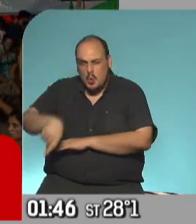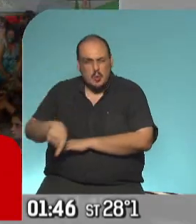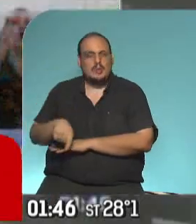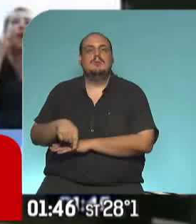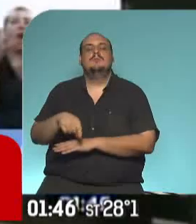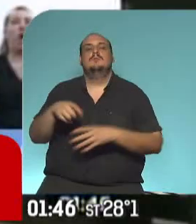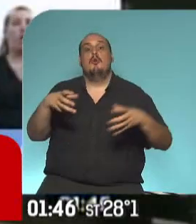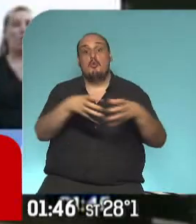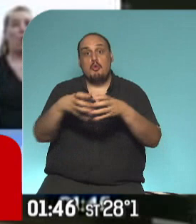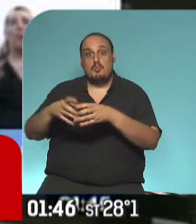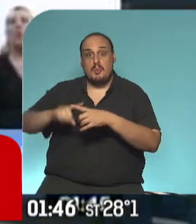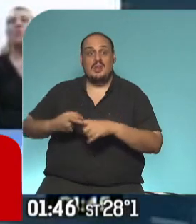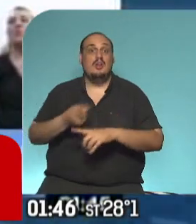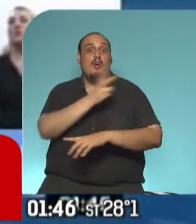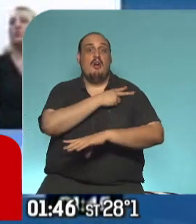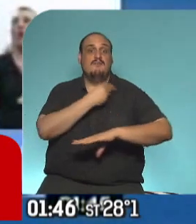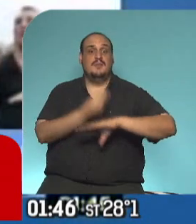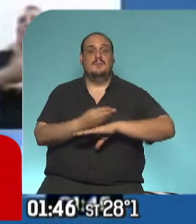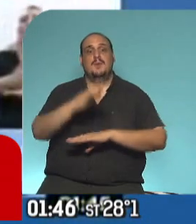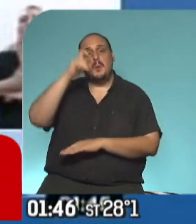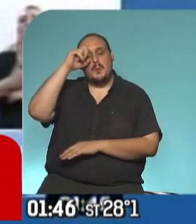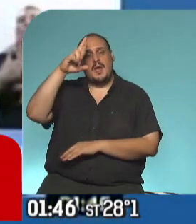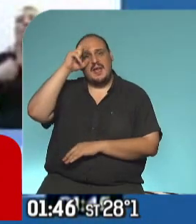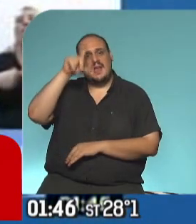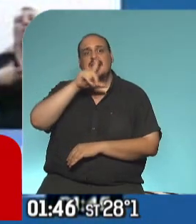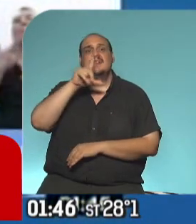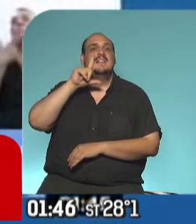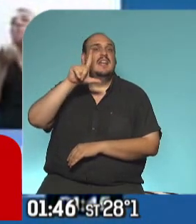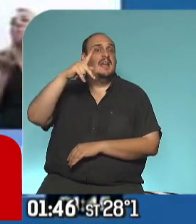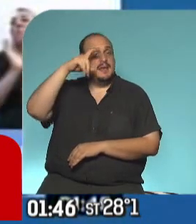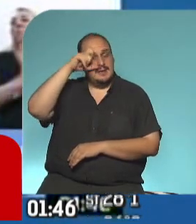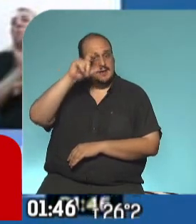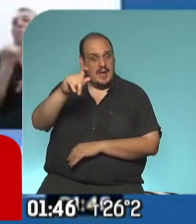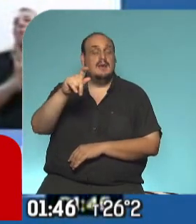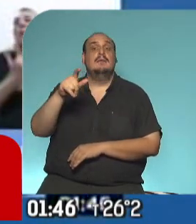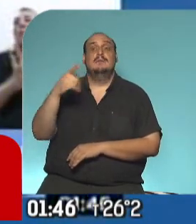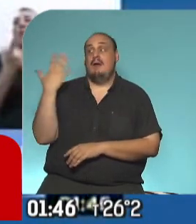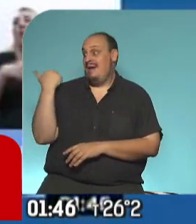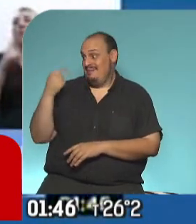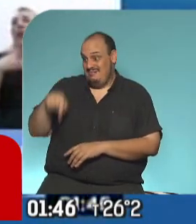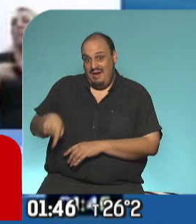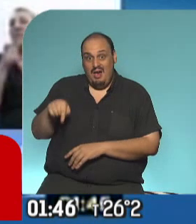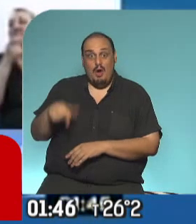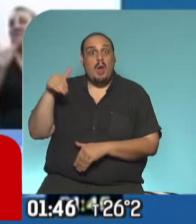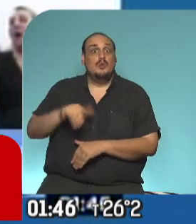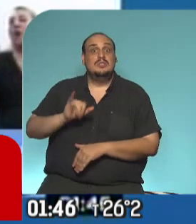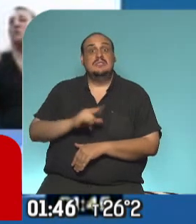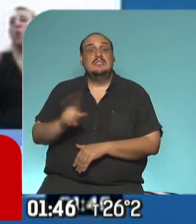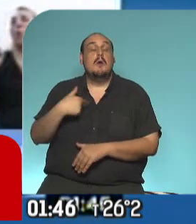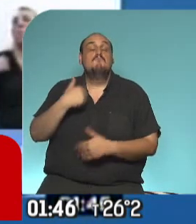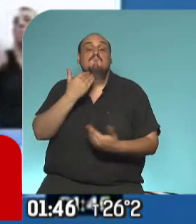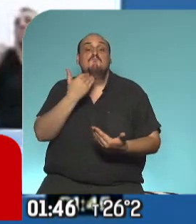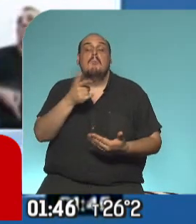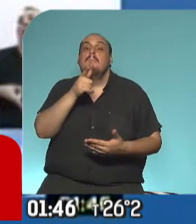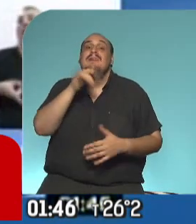jefes de bancada. este caso vamos a escuchar a Alberto Beretilnek, uno de los que hasta el momento no se sabía cómo iba a votar, aunque todo hace prever que se